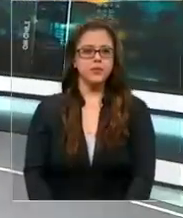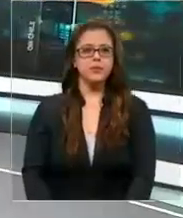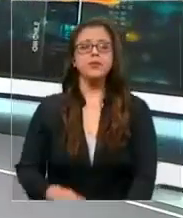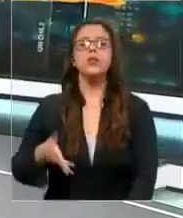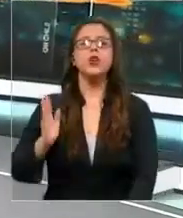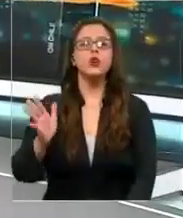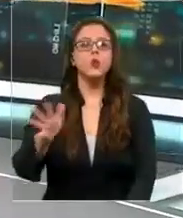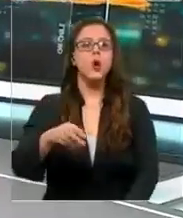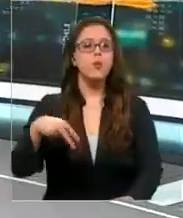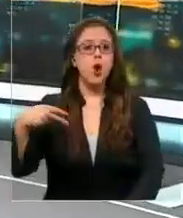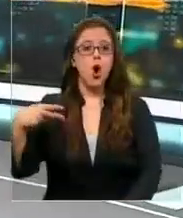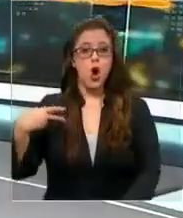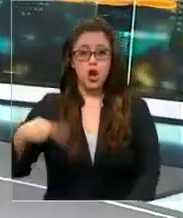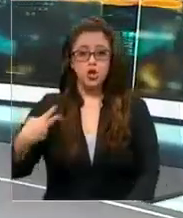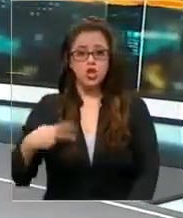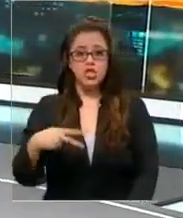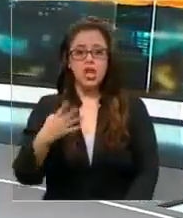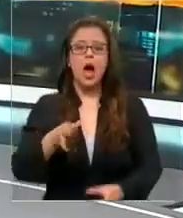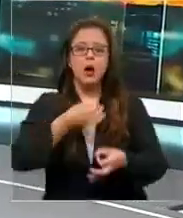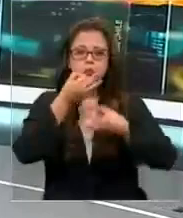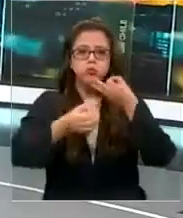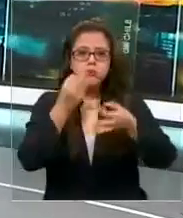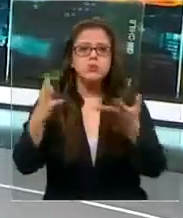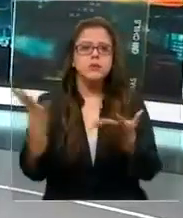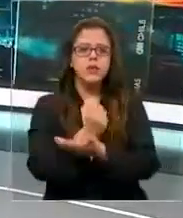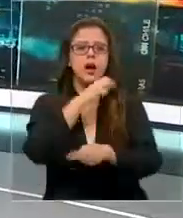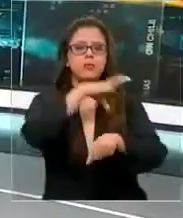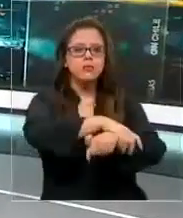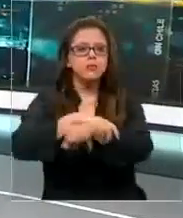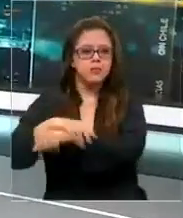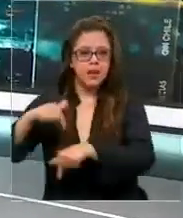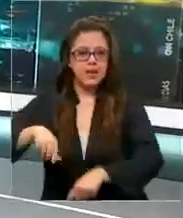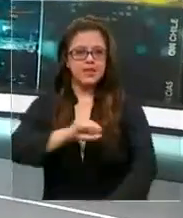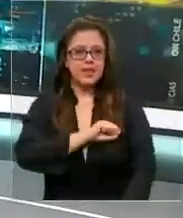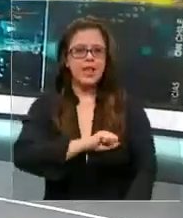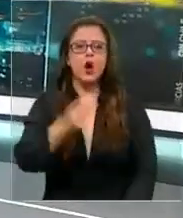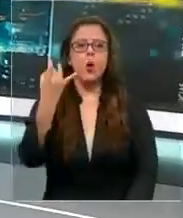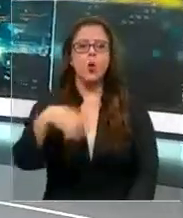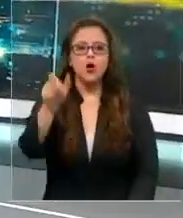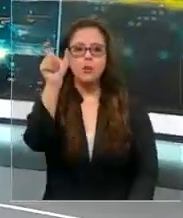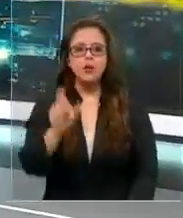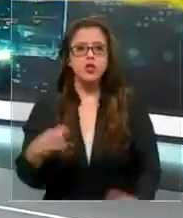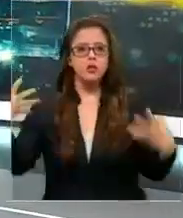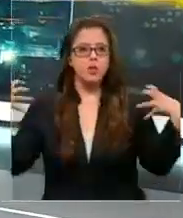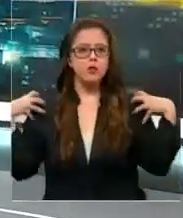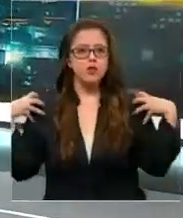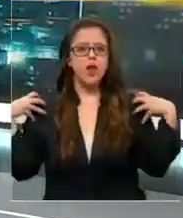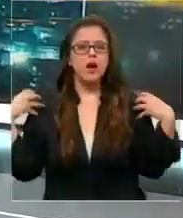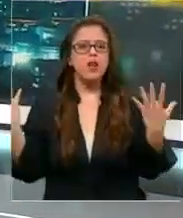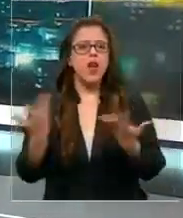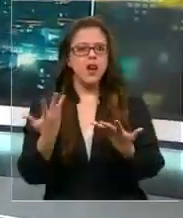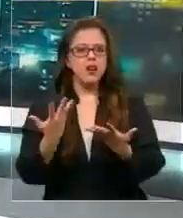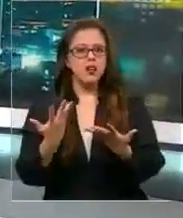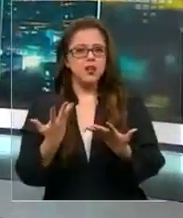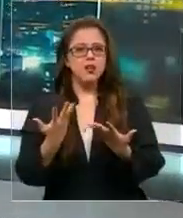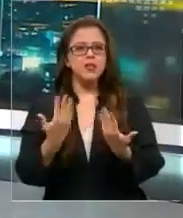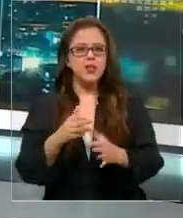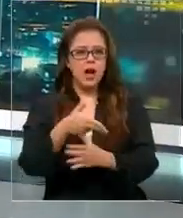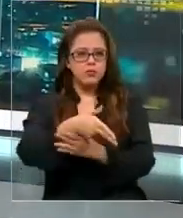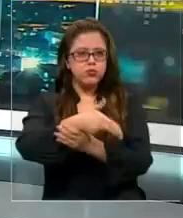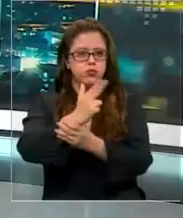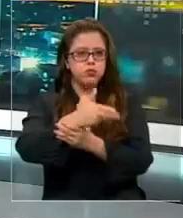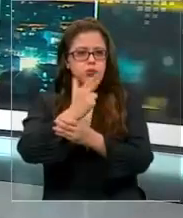Seguimos con las noticias para contarles que logró ser detenido aquí en Santiago, el único acusado de ser el responsable de la